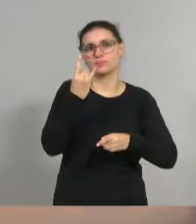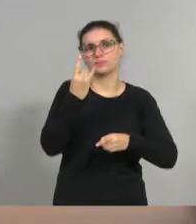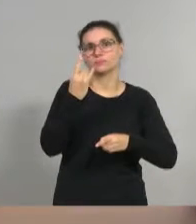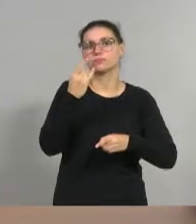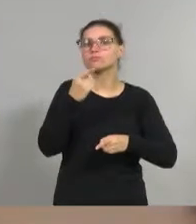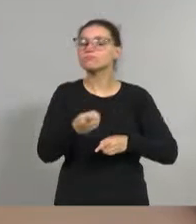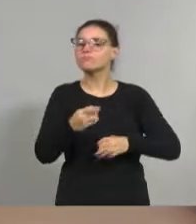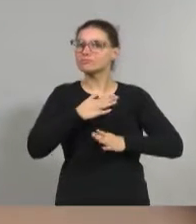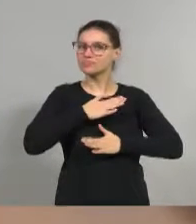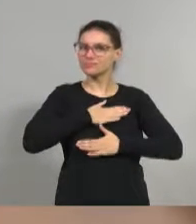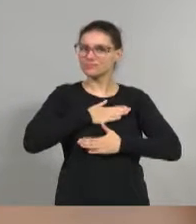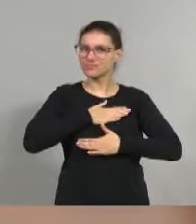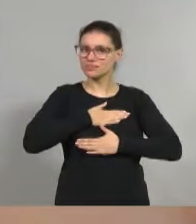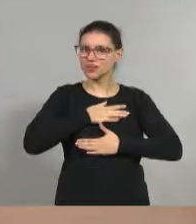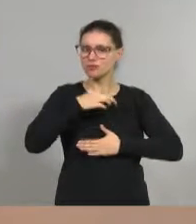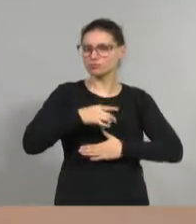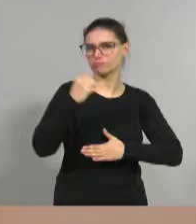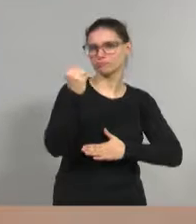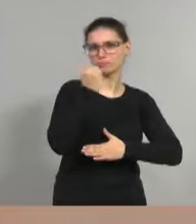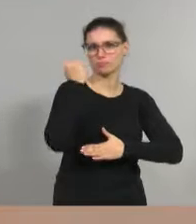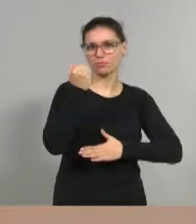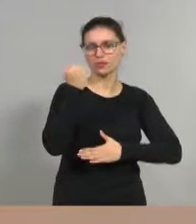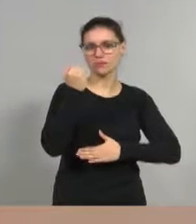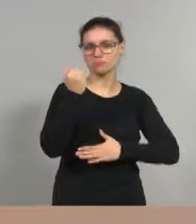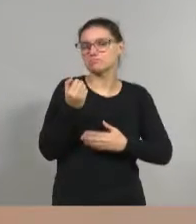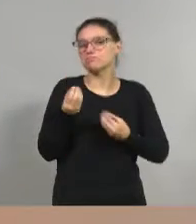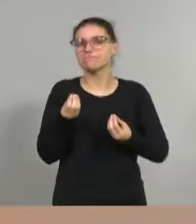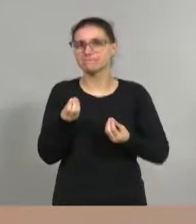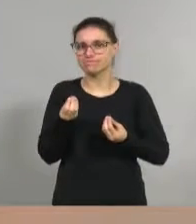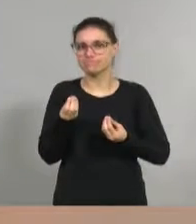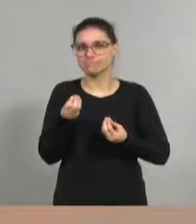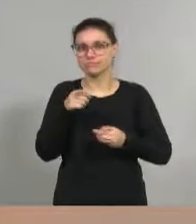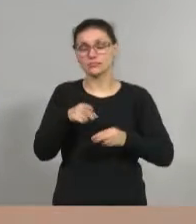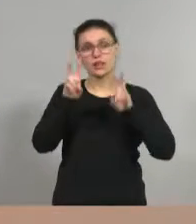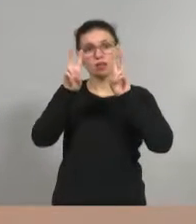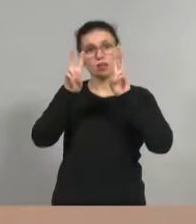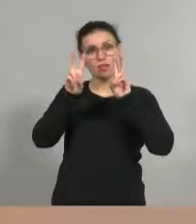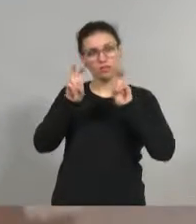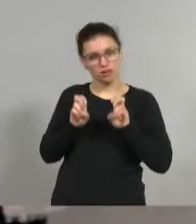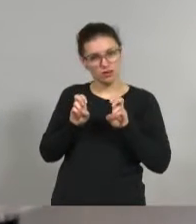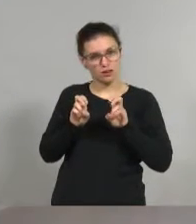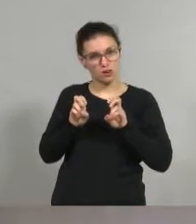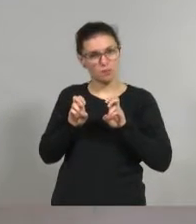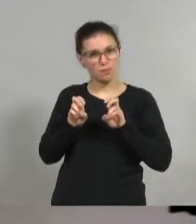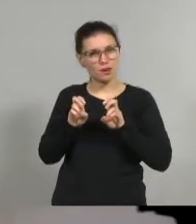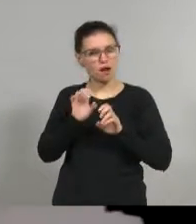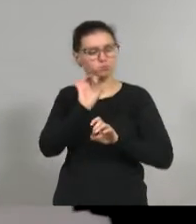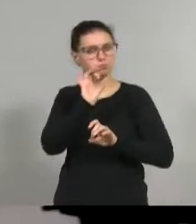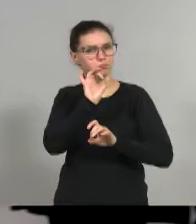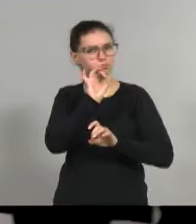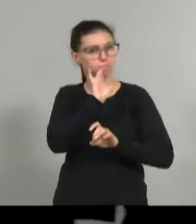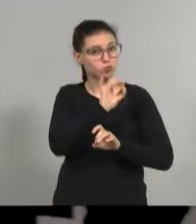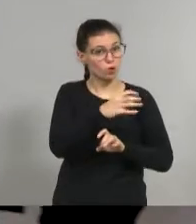nosotros una gran relevancia porque implica no solamente la cuestión del